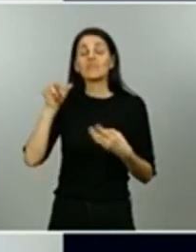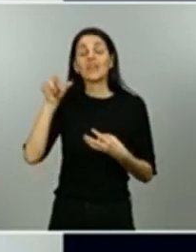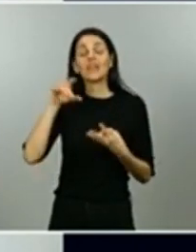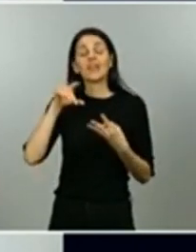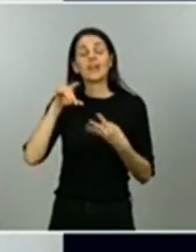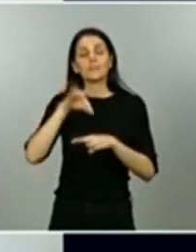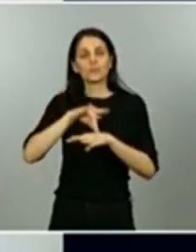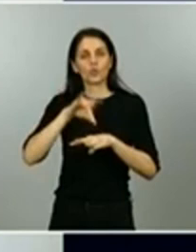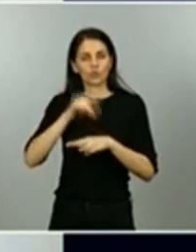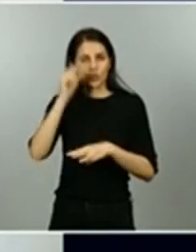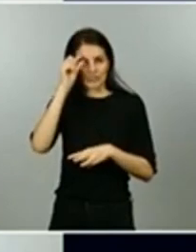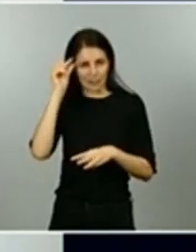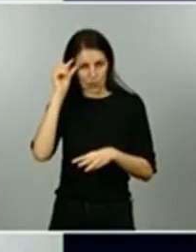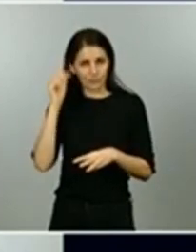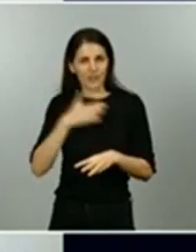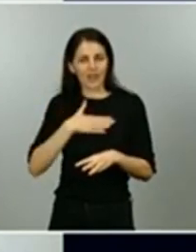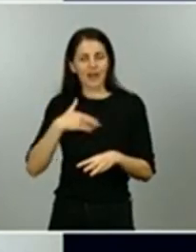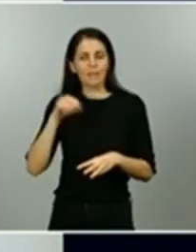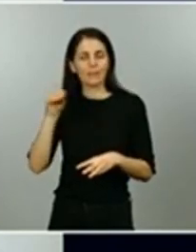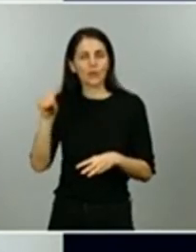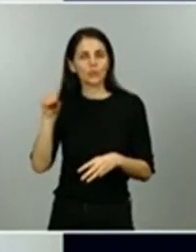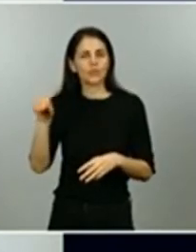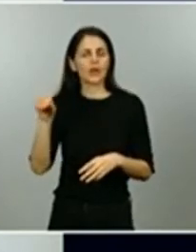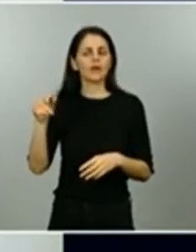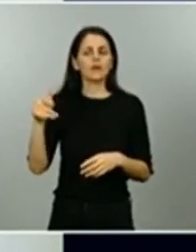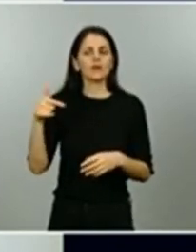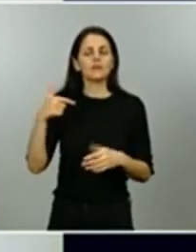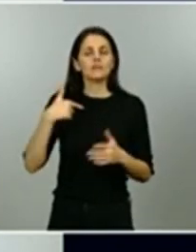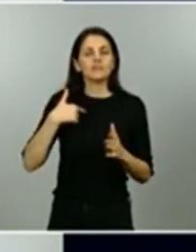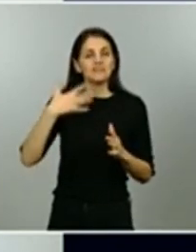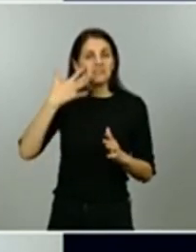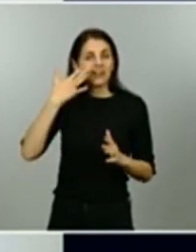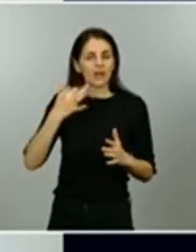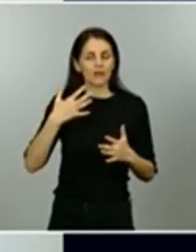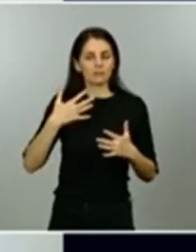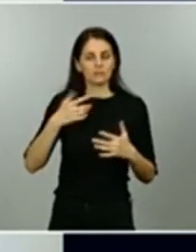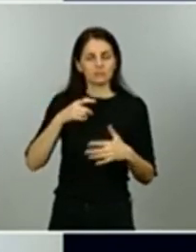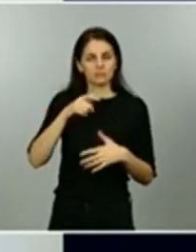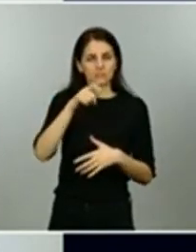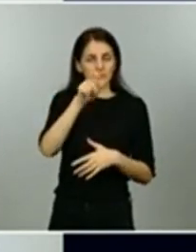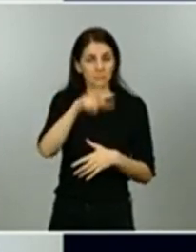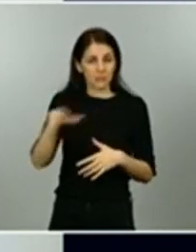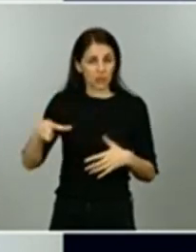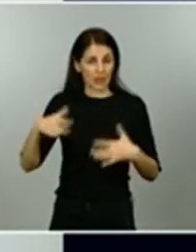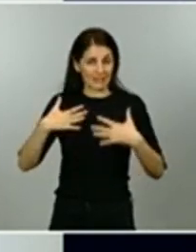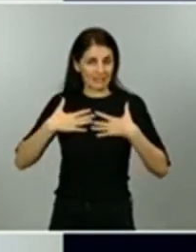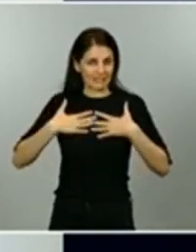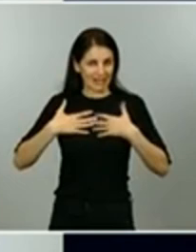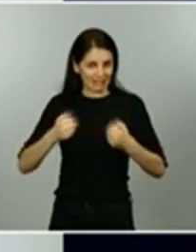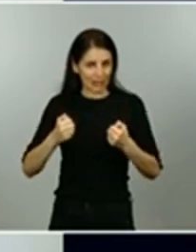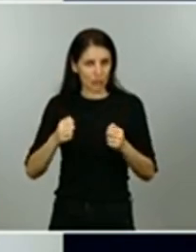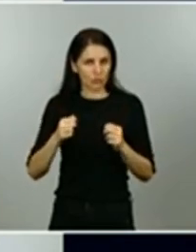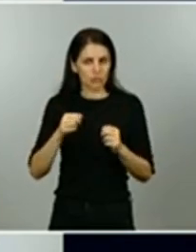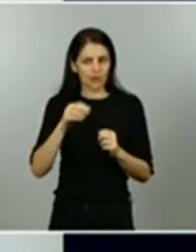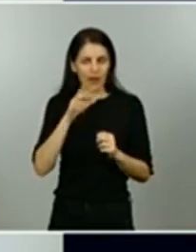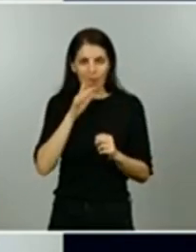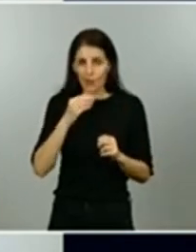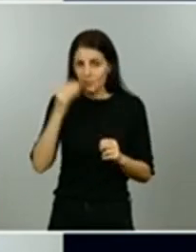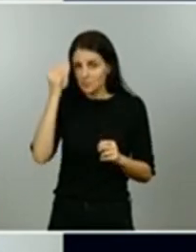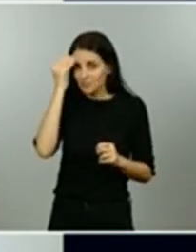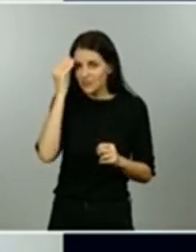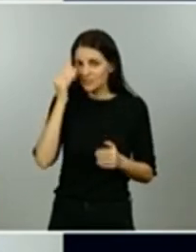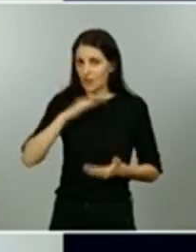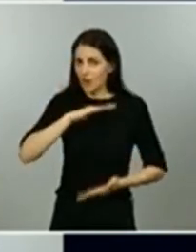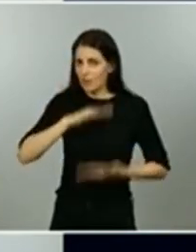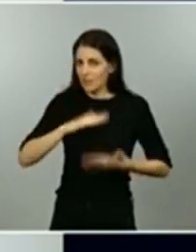logísticas si estiman que los sanitarios ahora mismo están en condiciones físicas y mentales de afrontar un